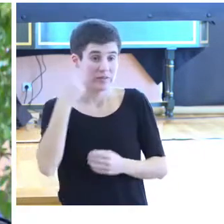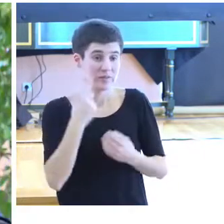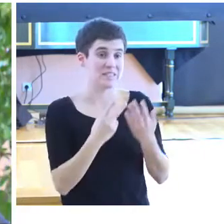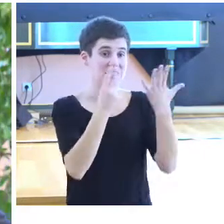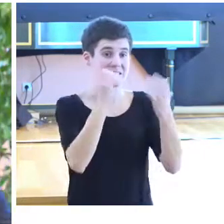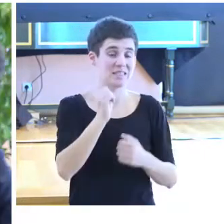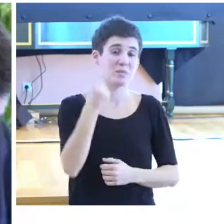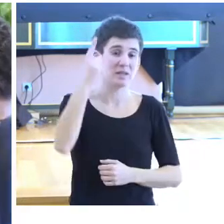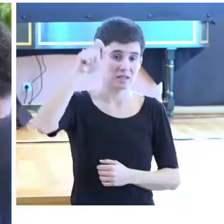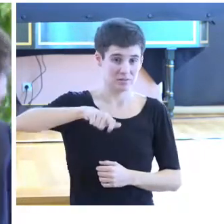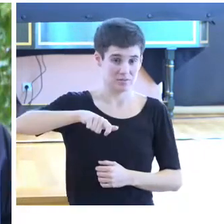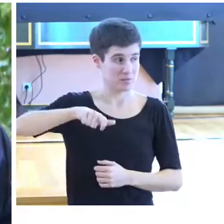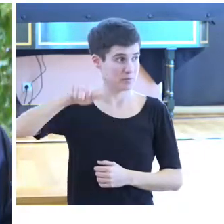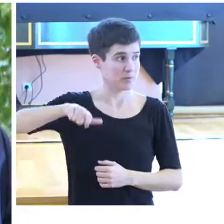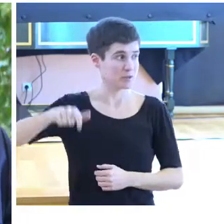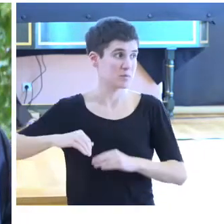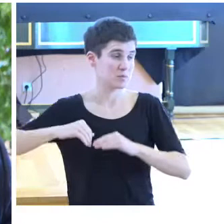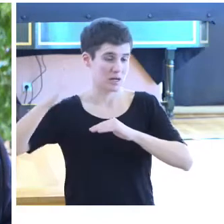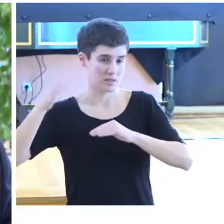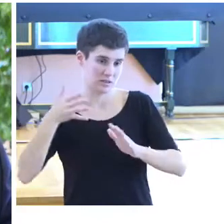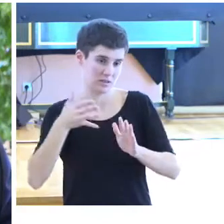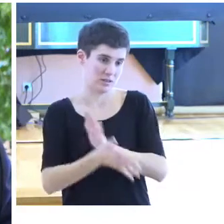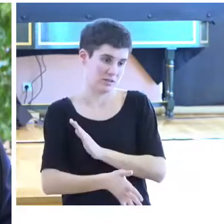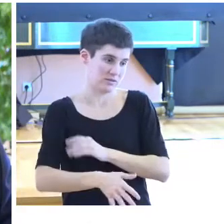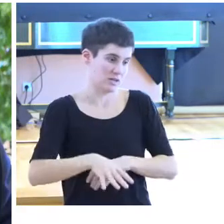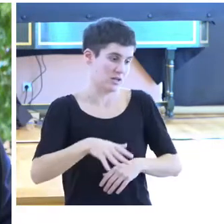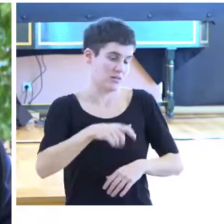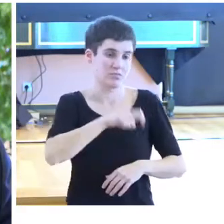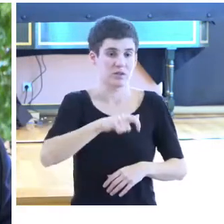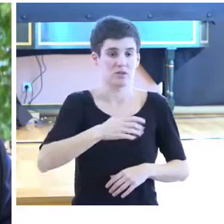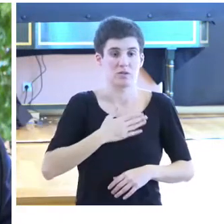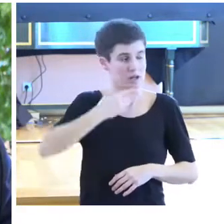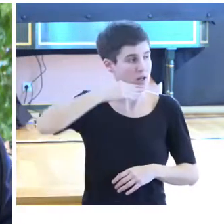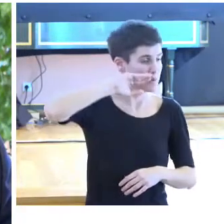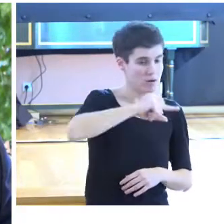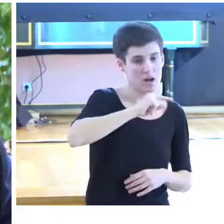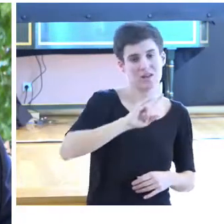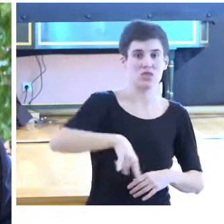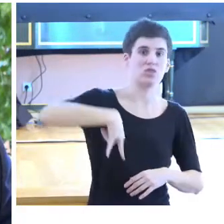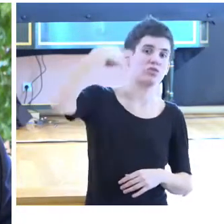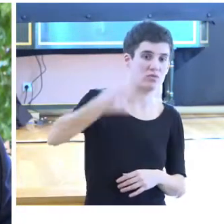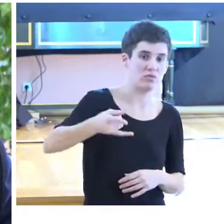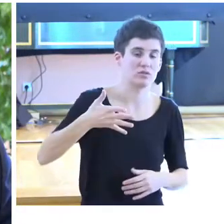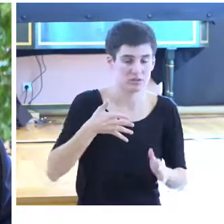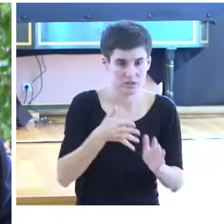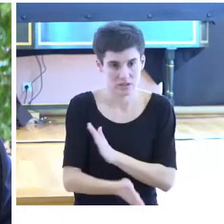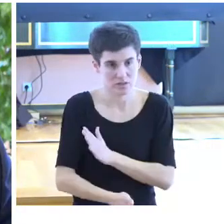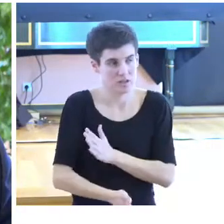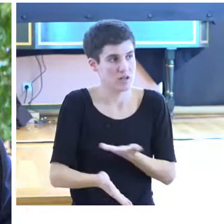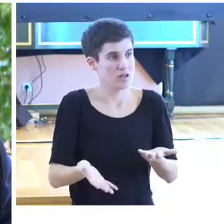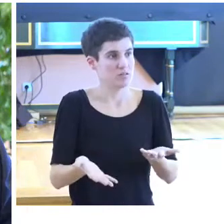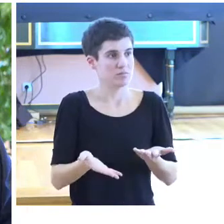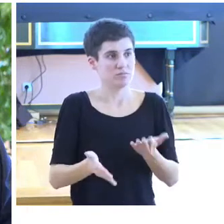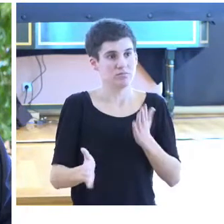habitantes, triplicando prácticamente la población censada. Y eso implica también de que se tengan que incrementar